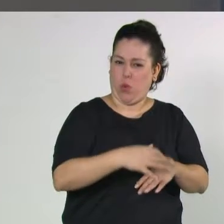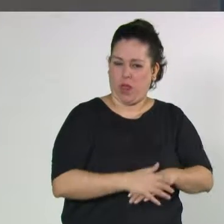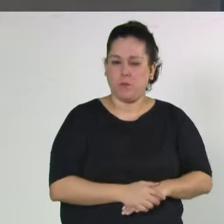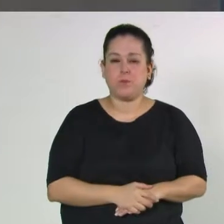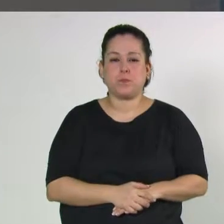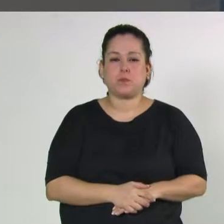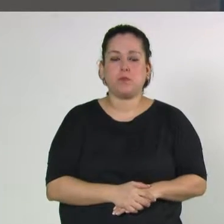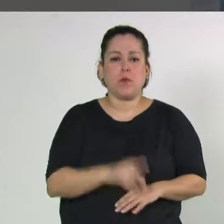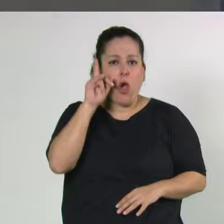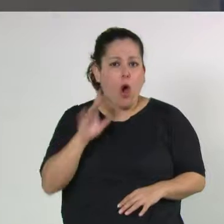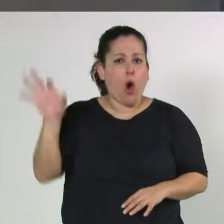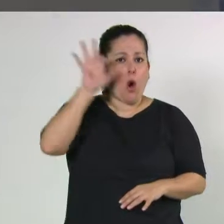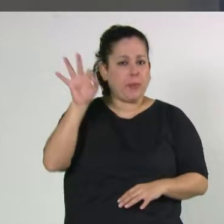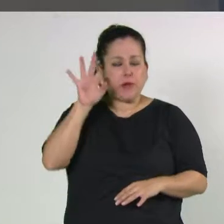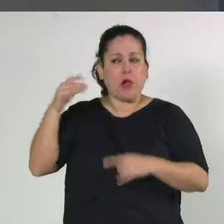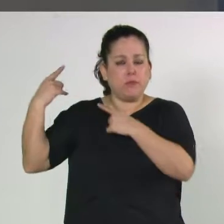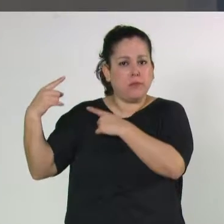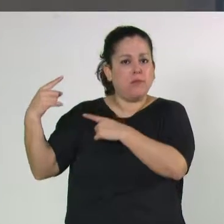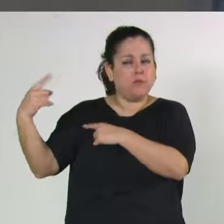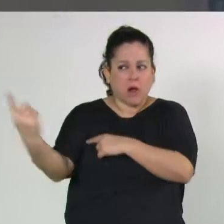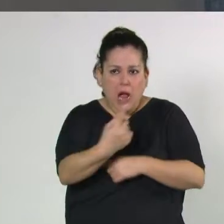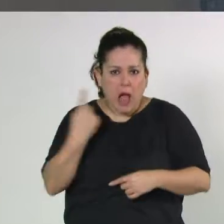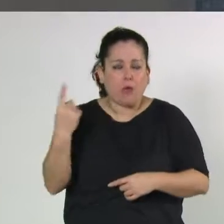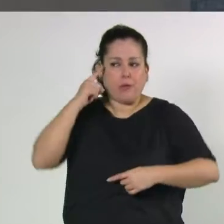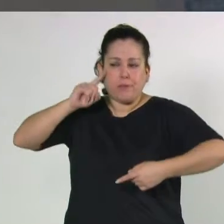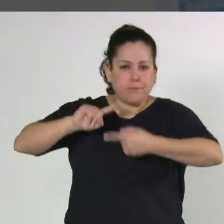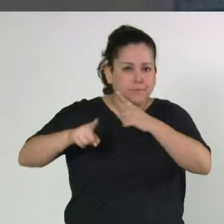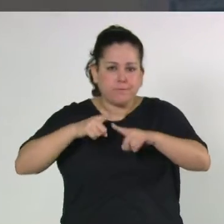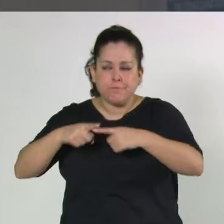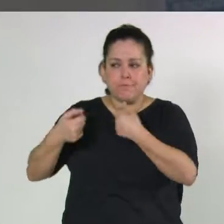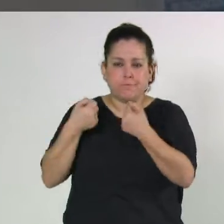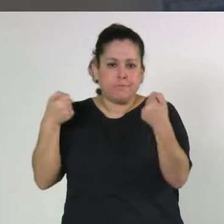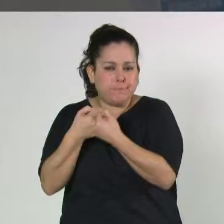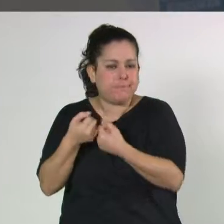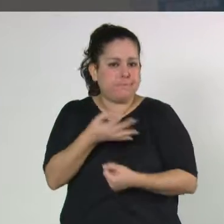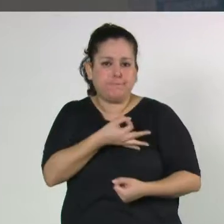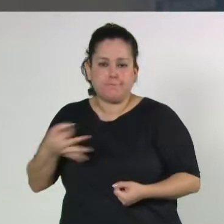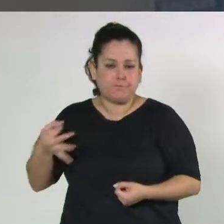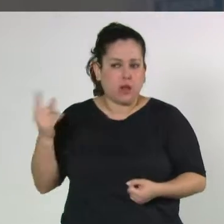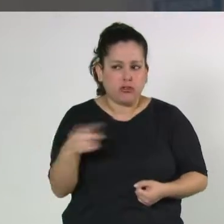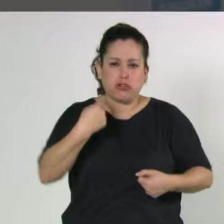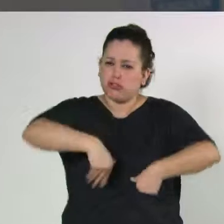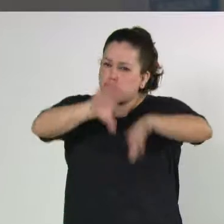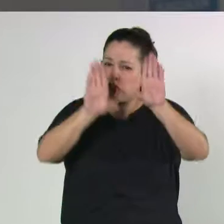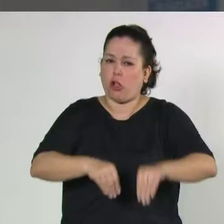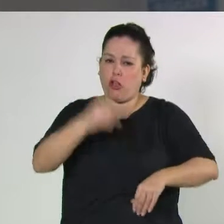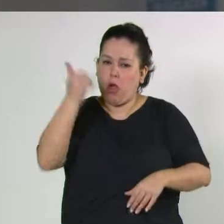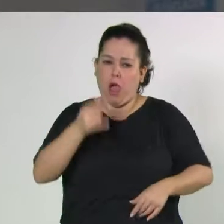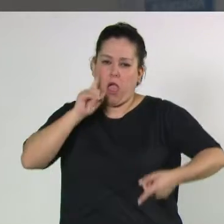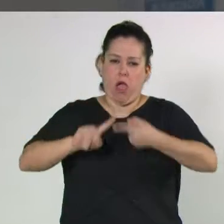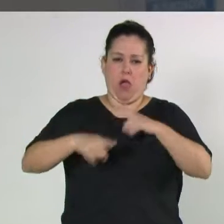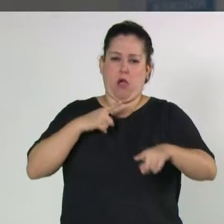unidad en el pensamiento y en la acción y en la coincidencia que tenemos todos de